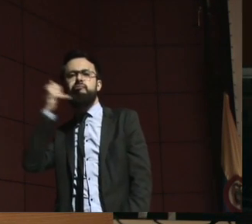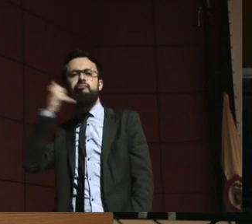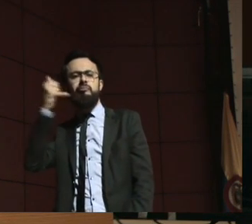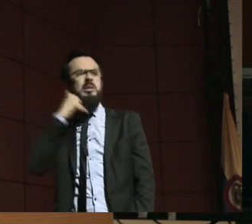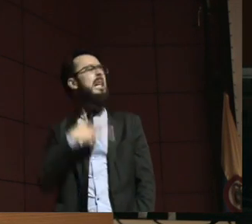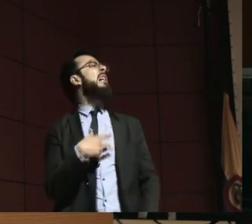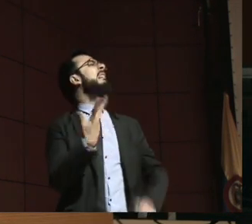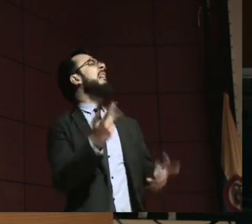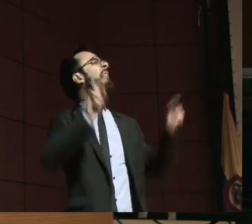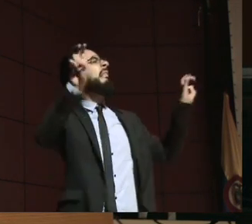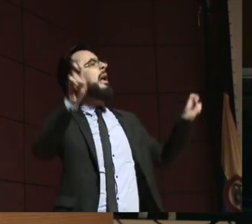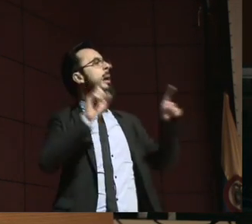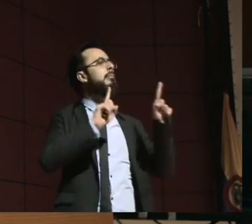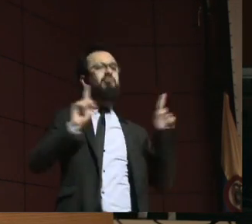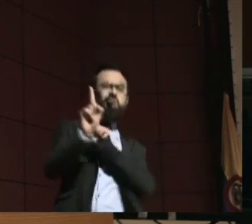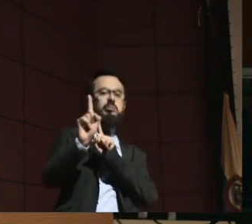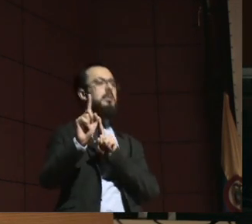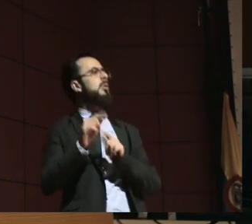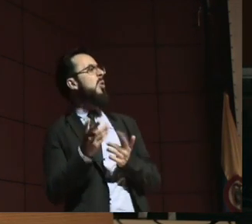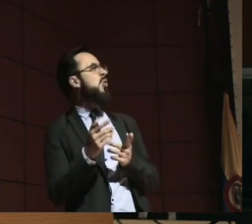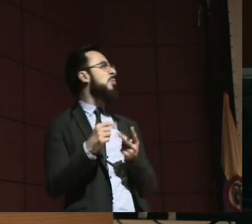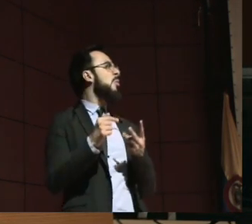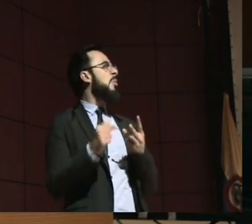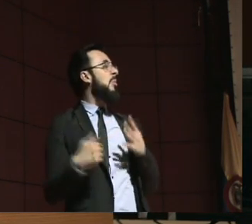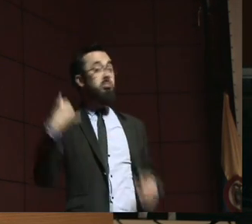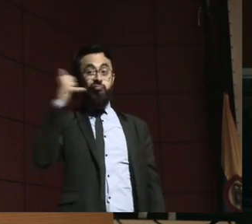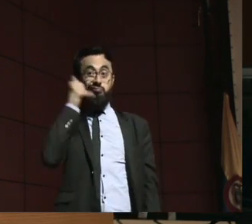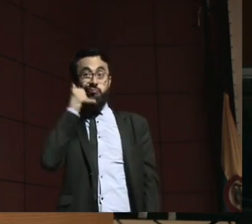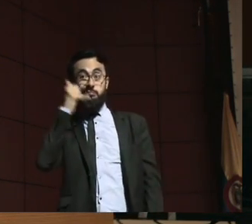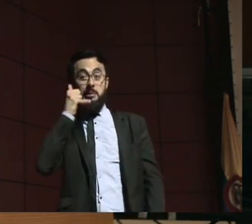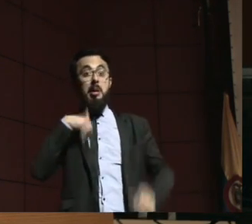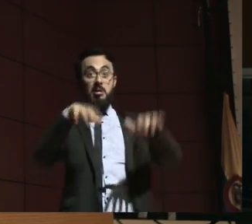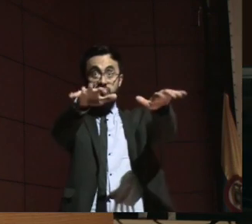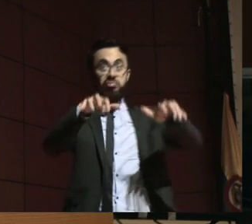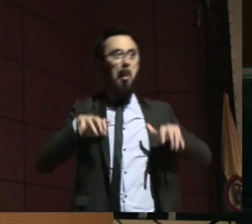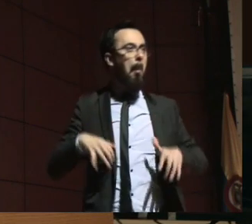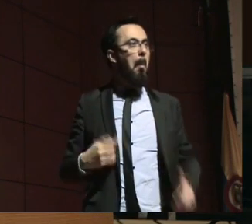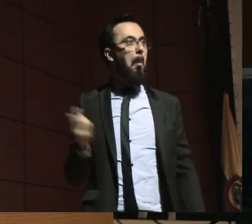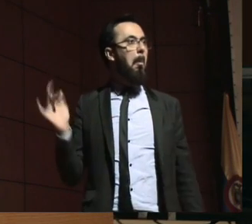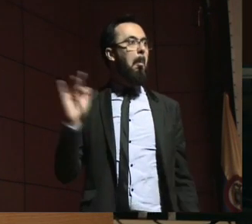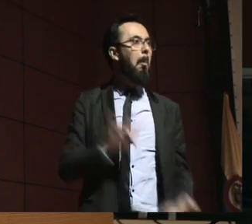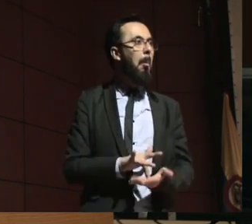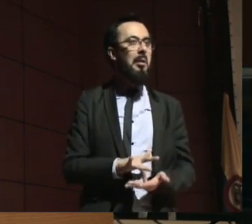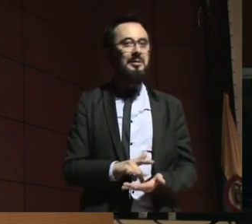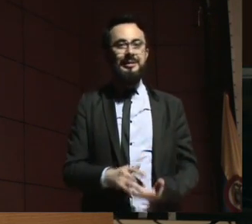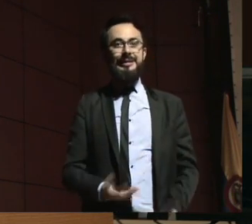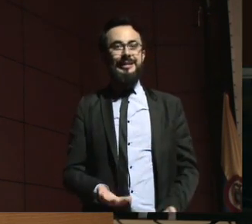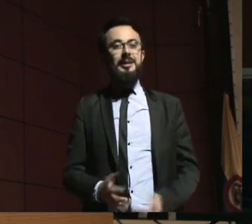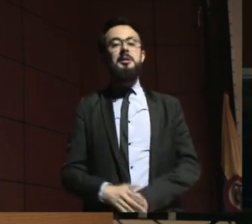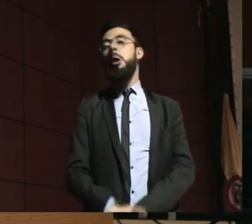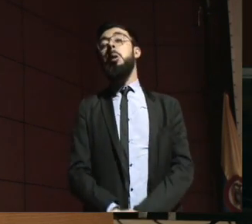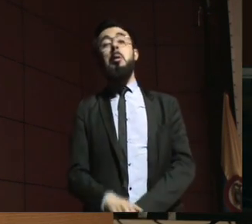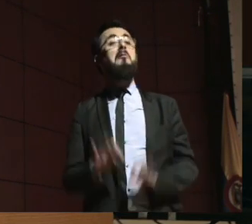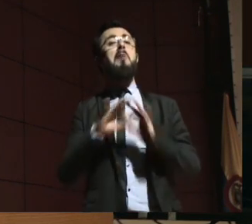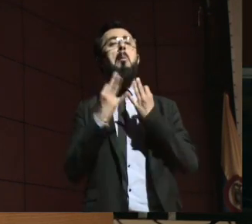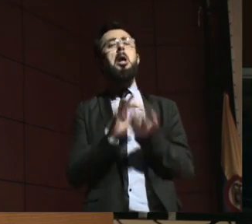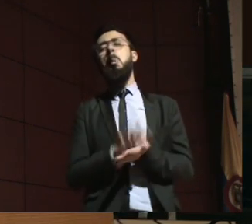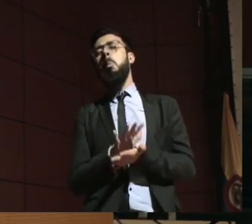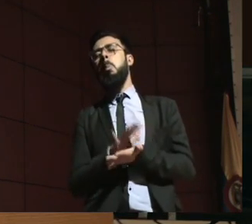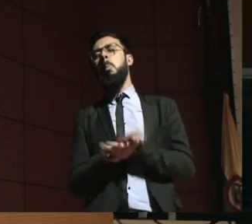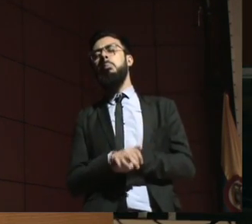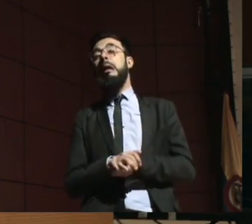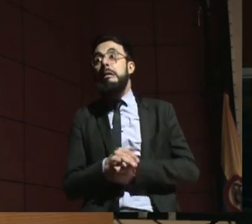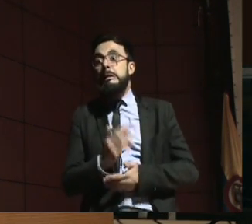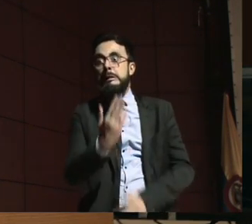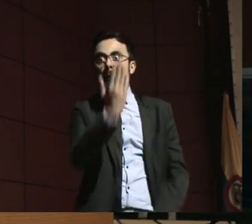Y entonces lo de la interdicción, ¿qué? Solamente cuando ya se enfrentan a la situación es que empiezan a preguntar y a veces